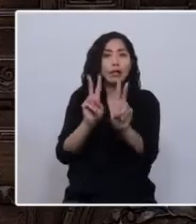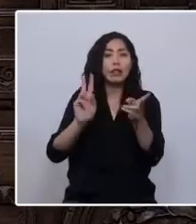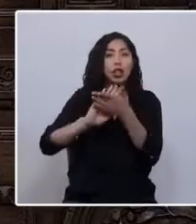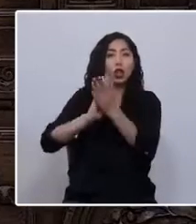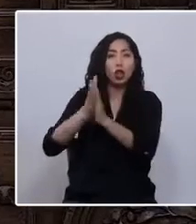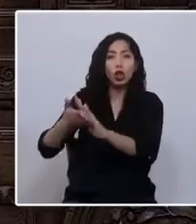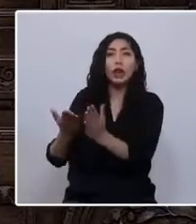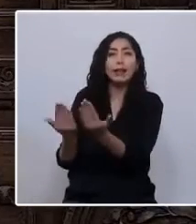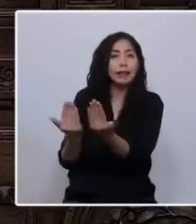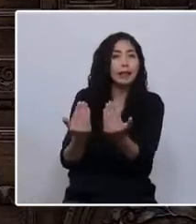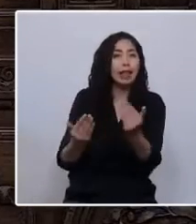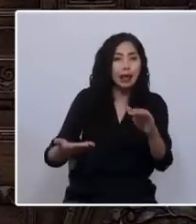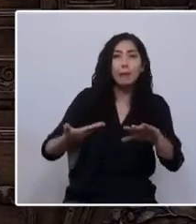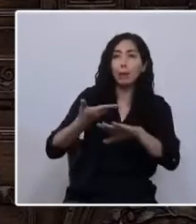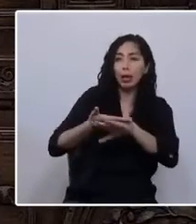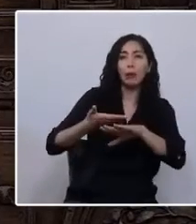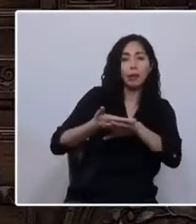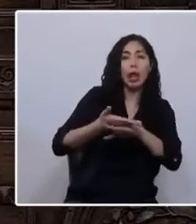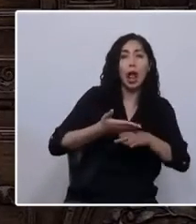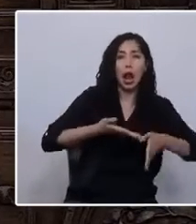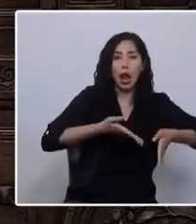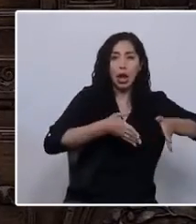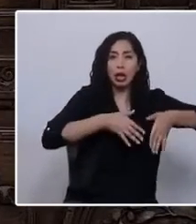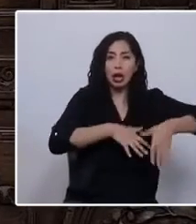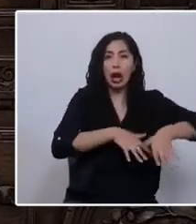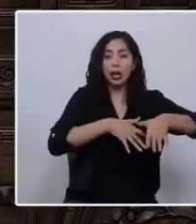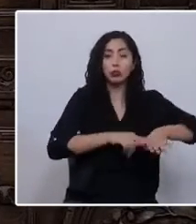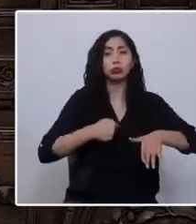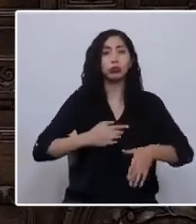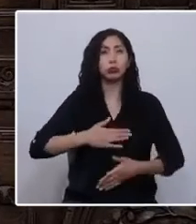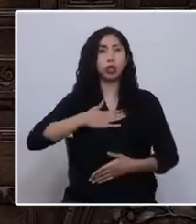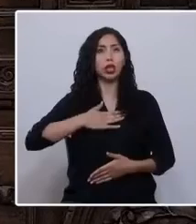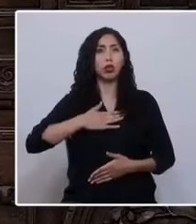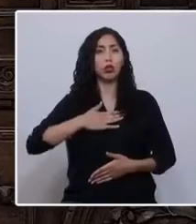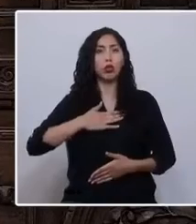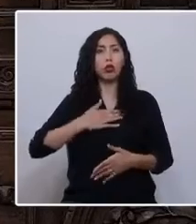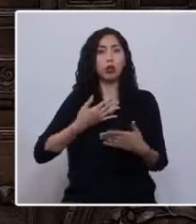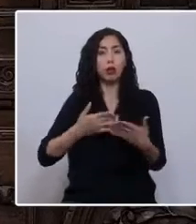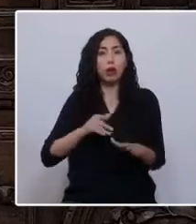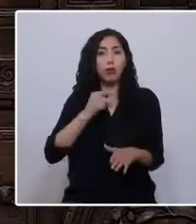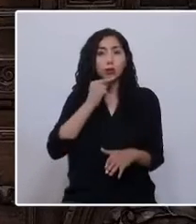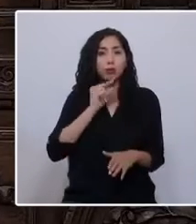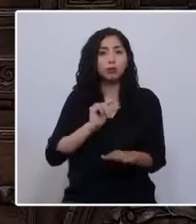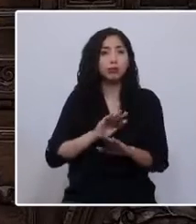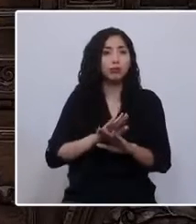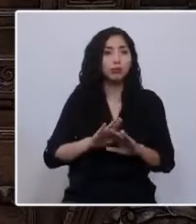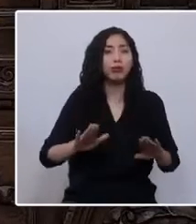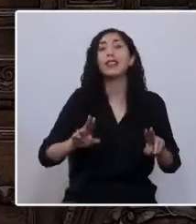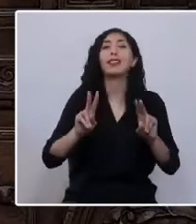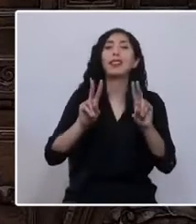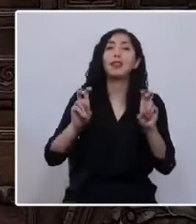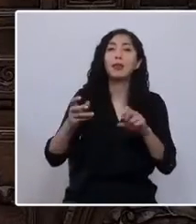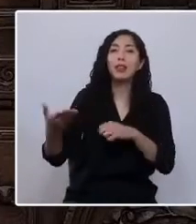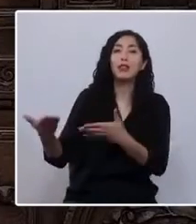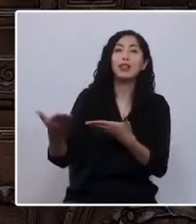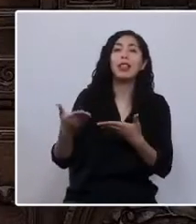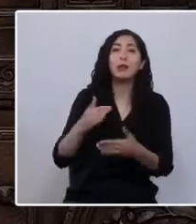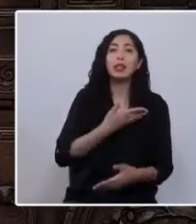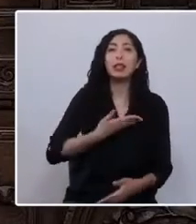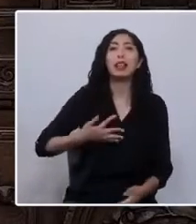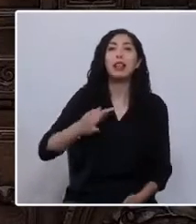calles. Siento que estamos cerrando el ciclo al que nos invitaba el presidente Eduardo Frei Montalva en el Teatro Caupolicán.